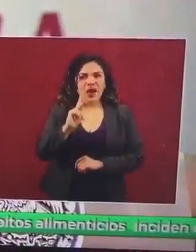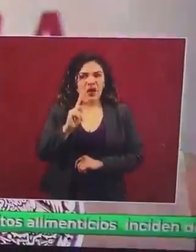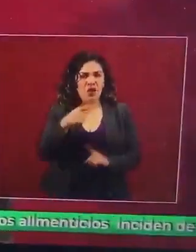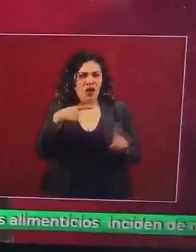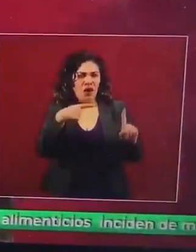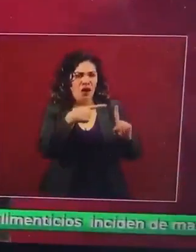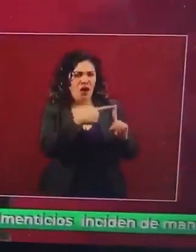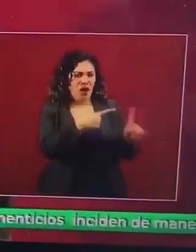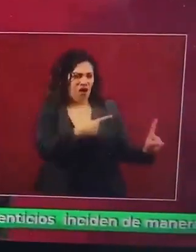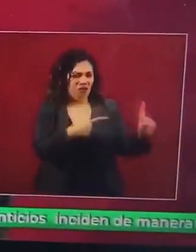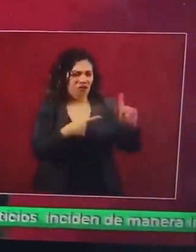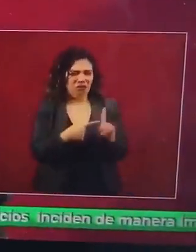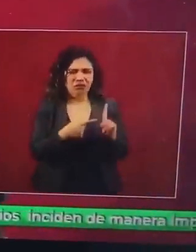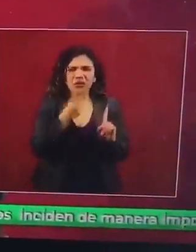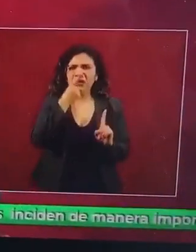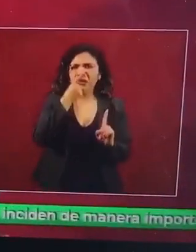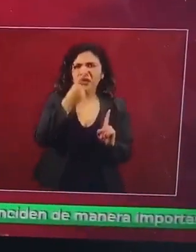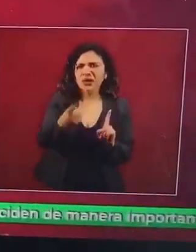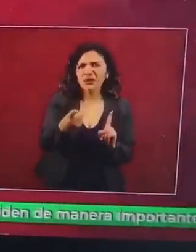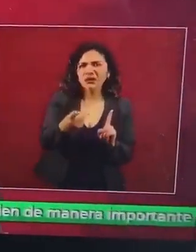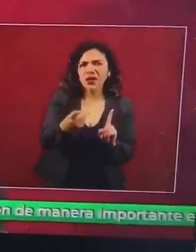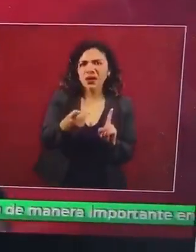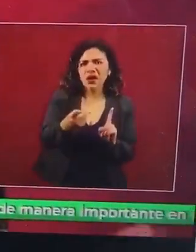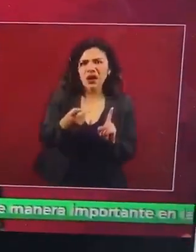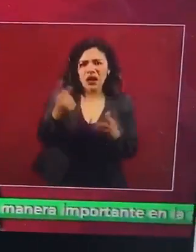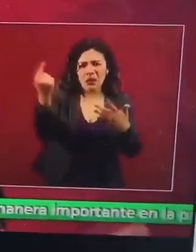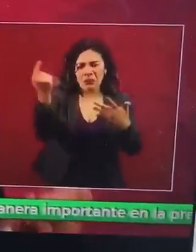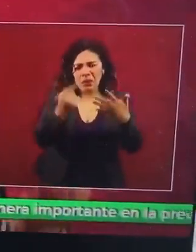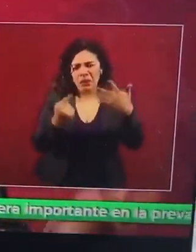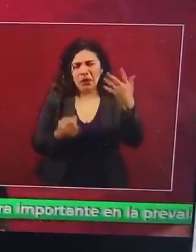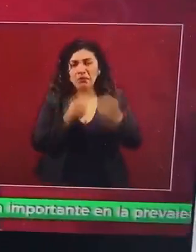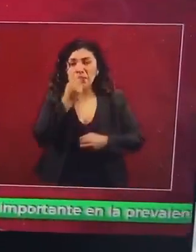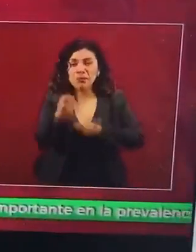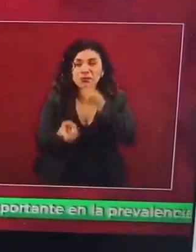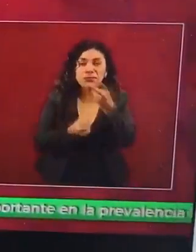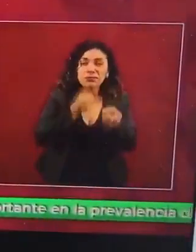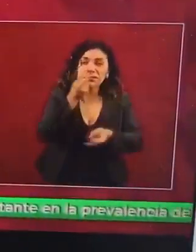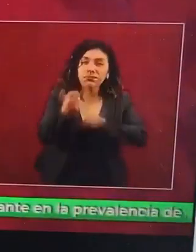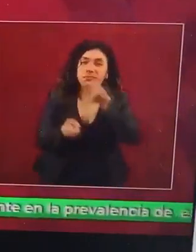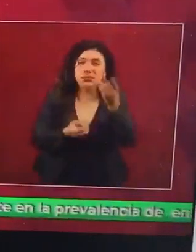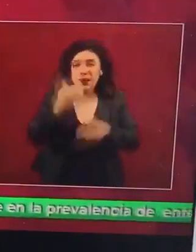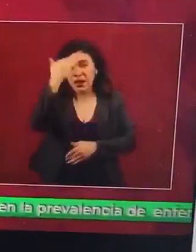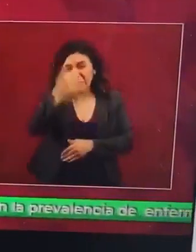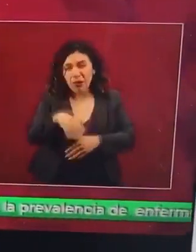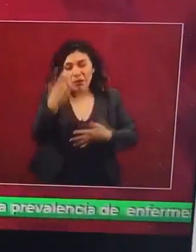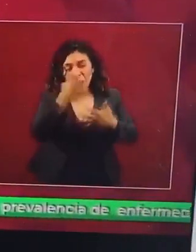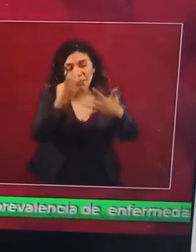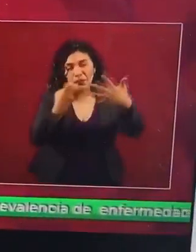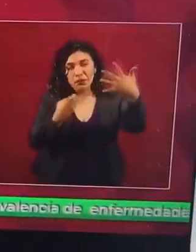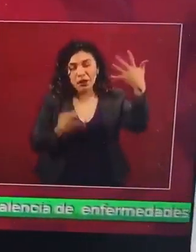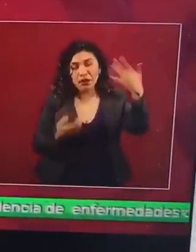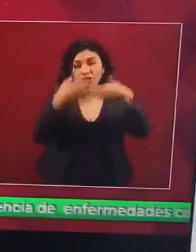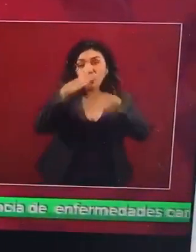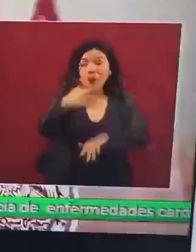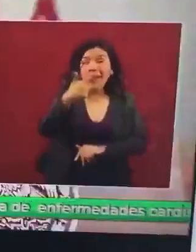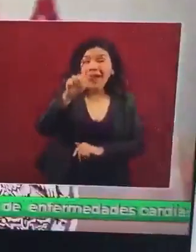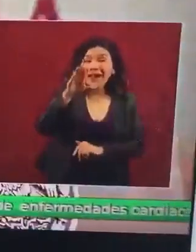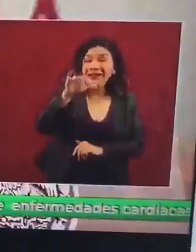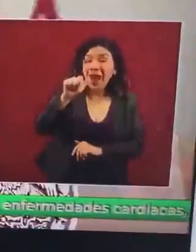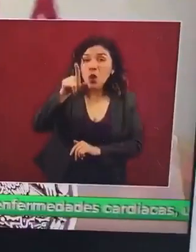diga todo lo que sabe sobre García Luna, porque fue su